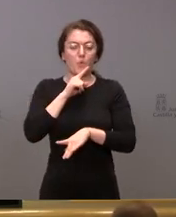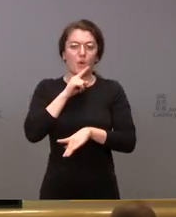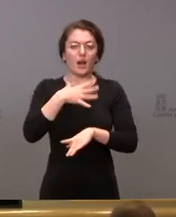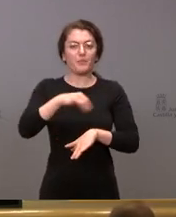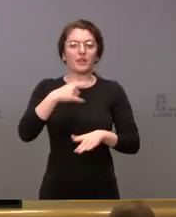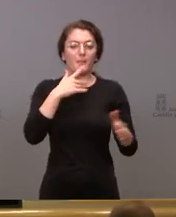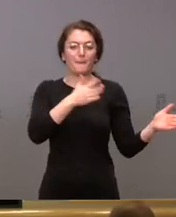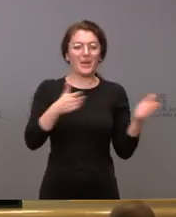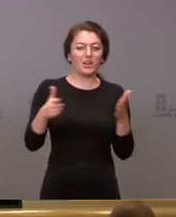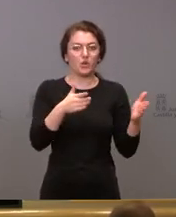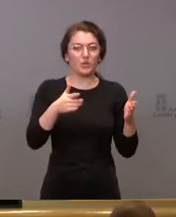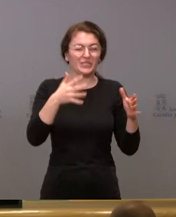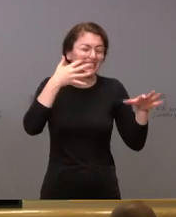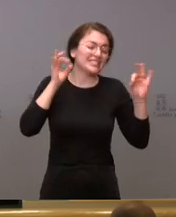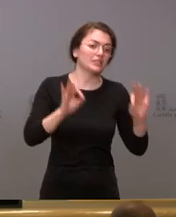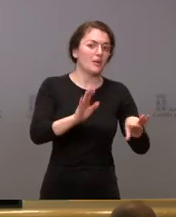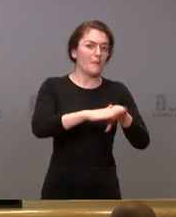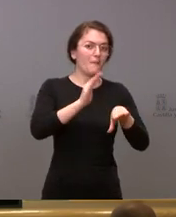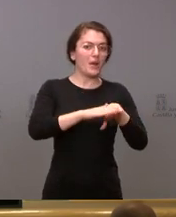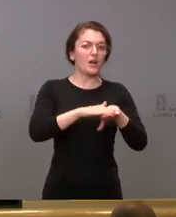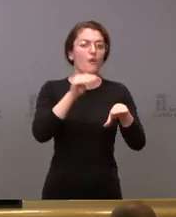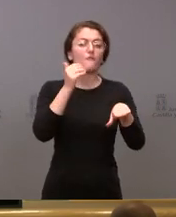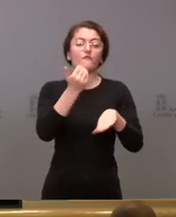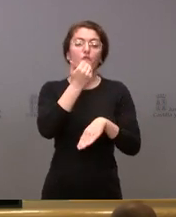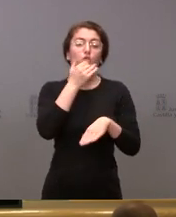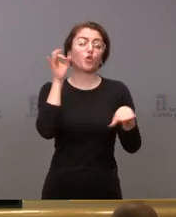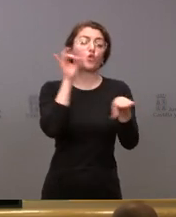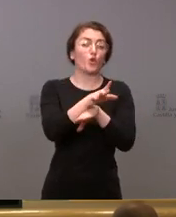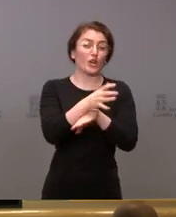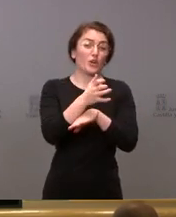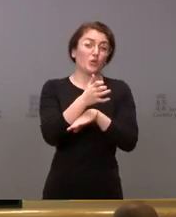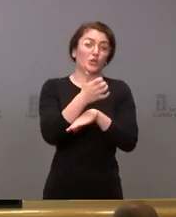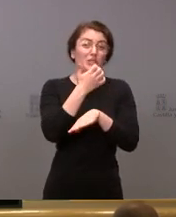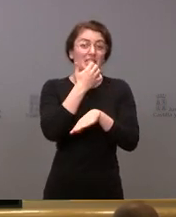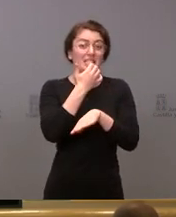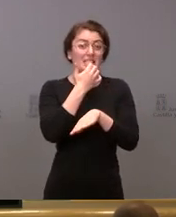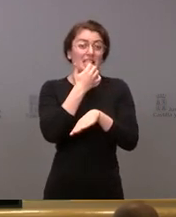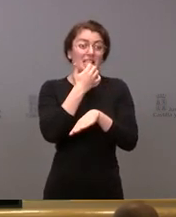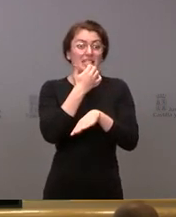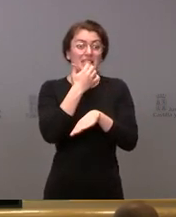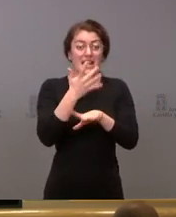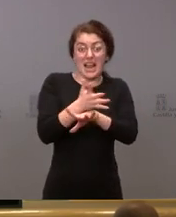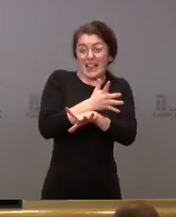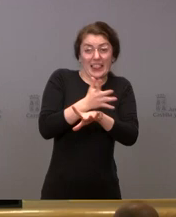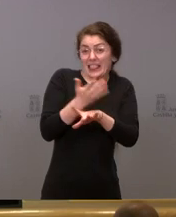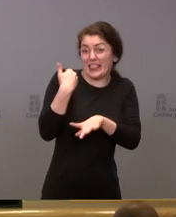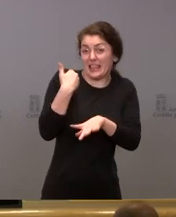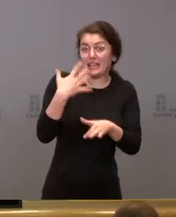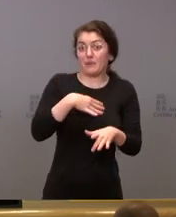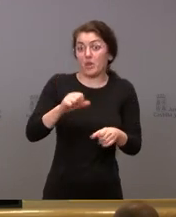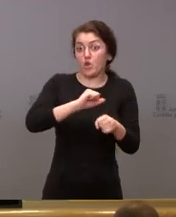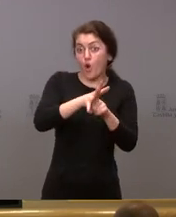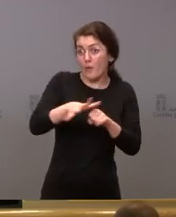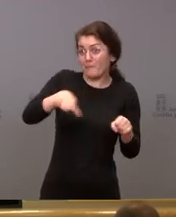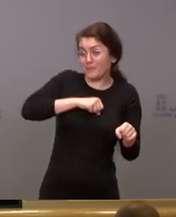para cubrir la demanda de aquellos que a lo mejor en los últimos días han podido ser diagnosticados de COVID no sé si se plantean algún cambio